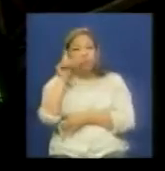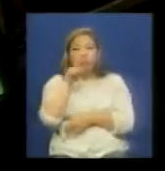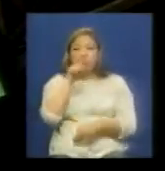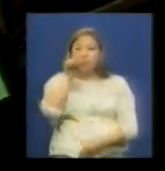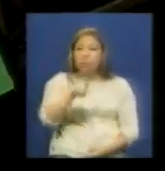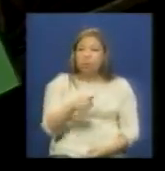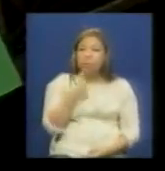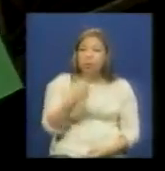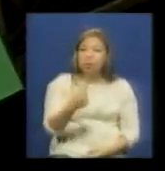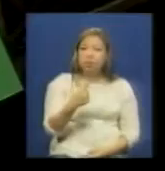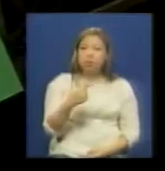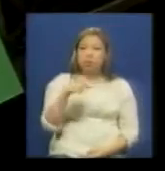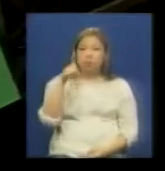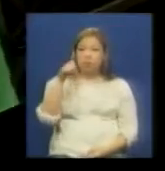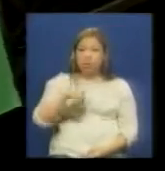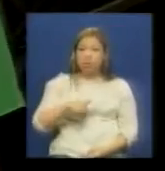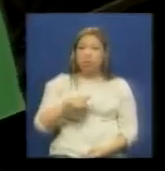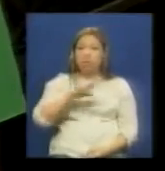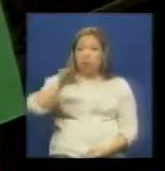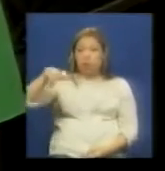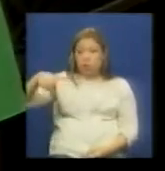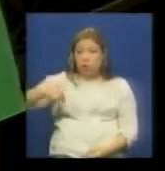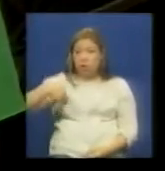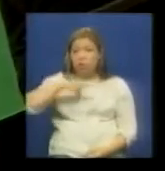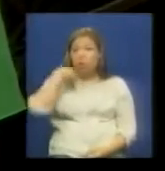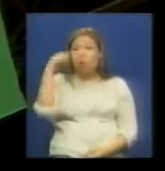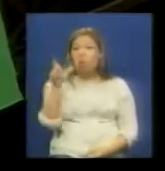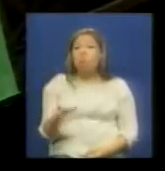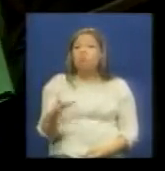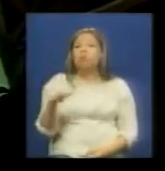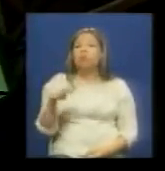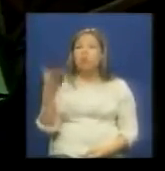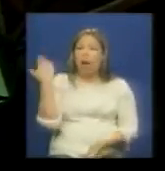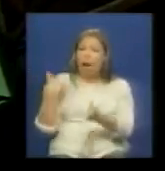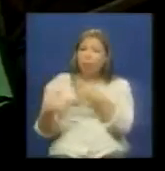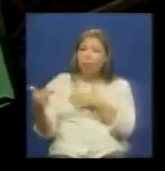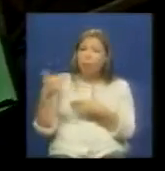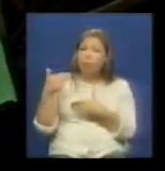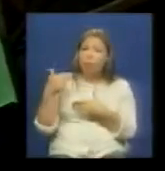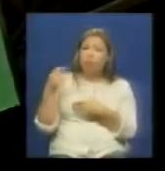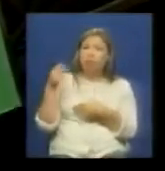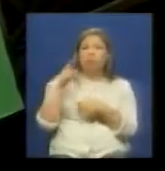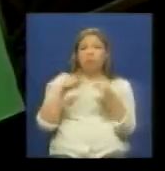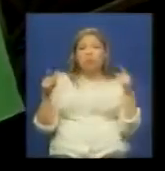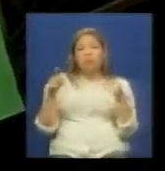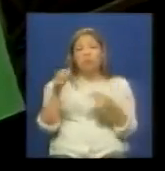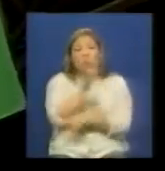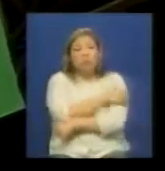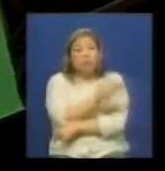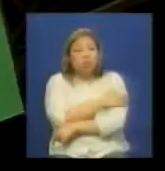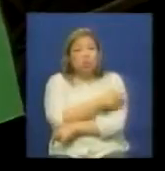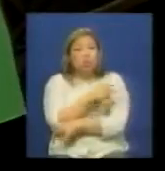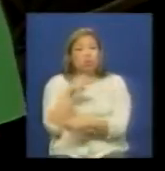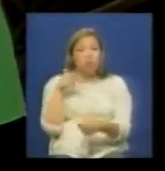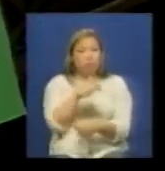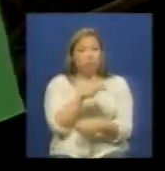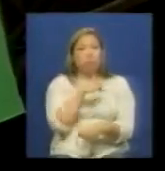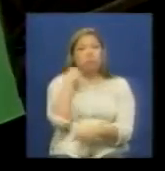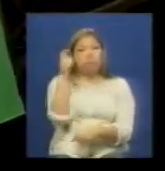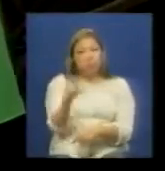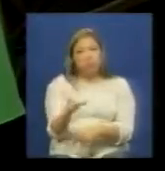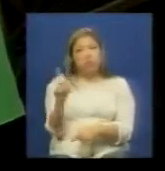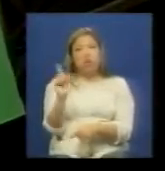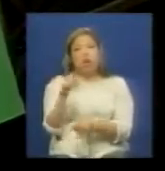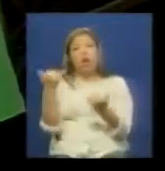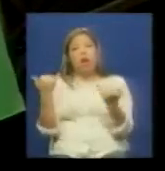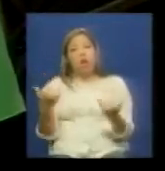decías en este caso Esteban a los nuestros muertos a los que nos han costado porque hemos sido nosotros desde el lado de la izquierda quienes hemos puesto los muertos para seguir construyendo